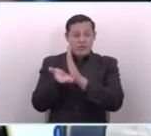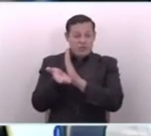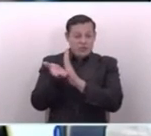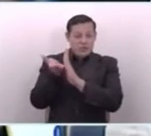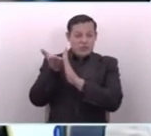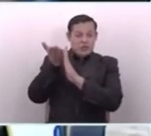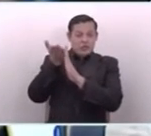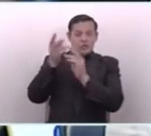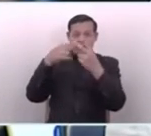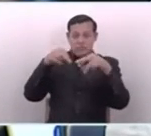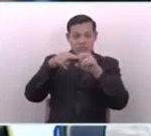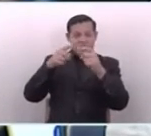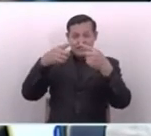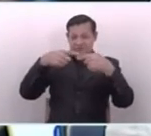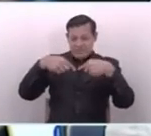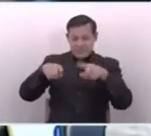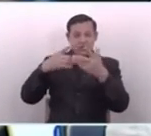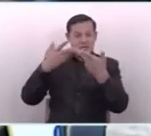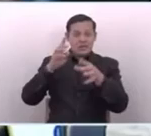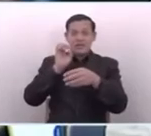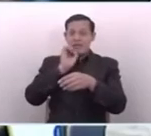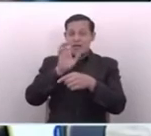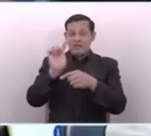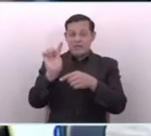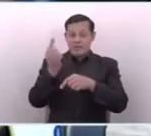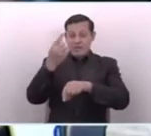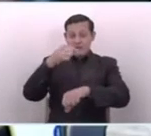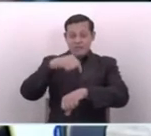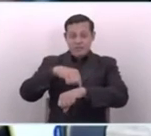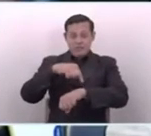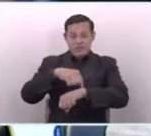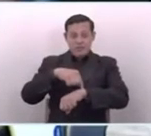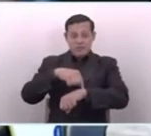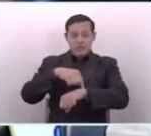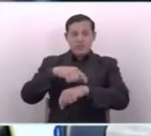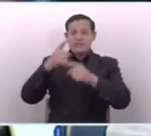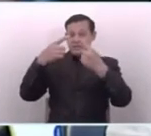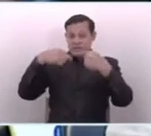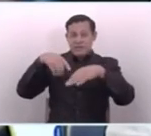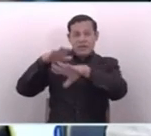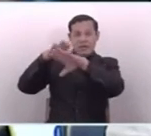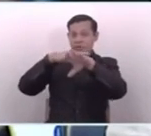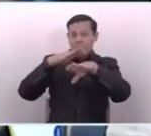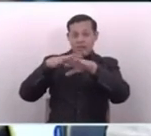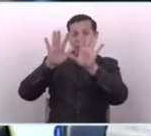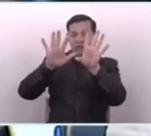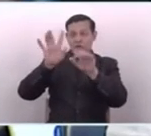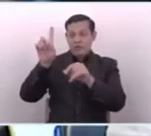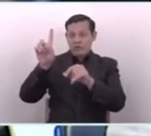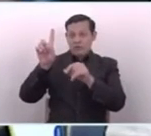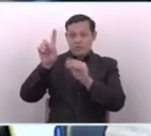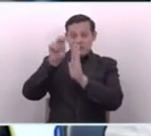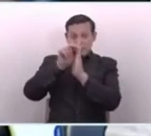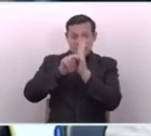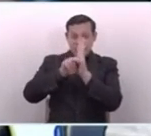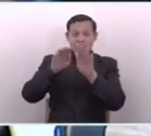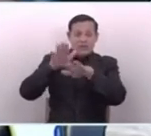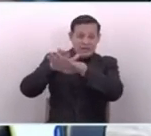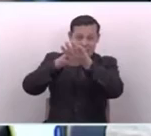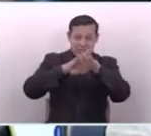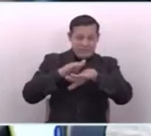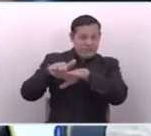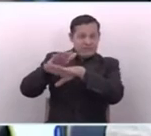sigue y hemos señalado desde el primer momento que aún cuando se anunciaron 11 medidas de lo anunciado,